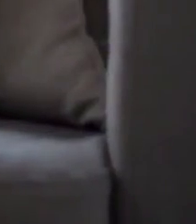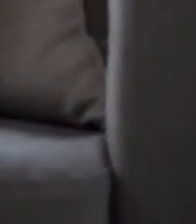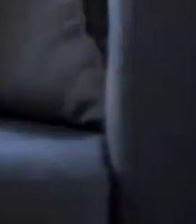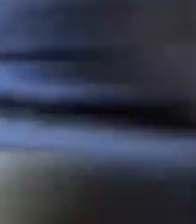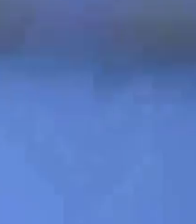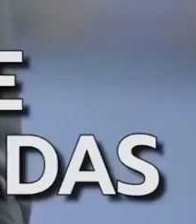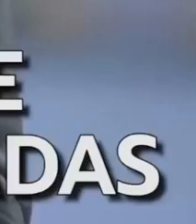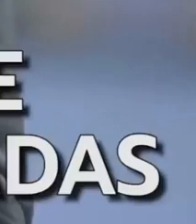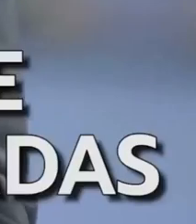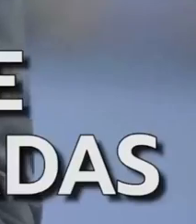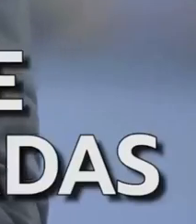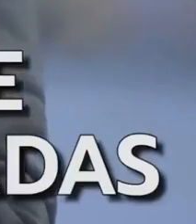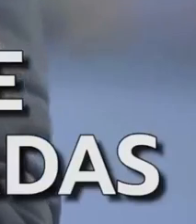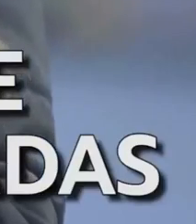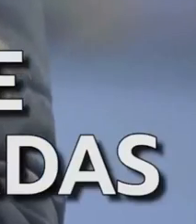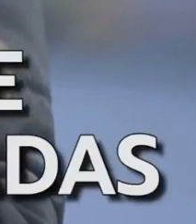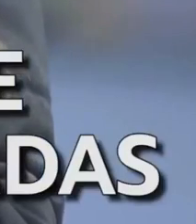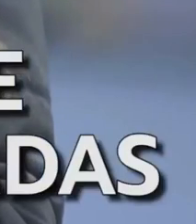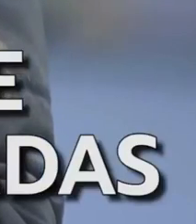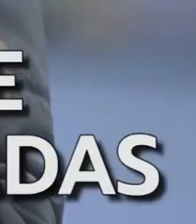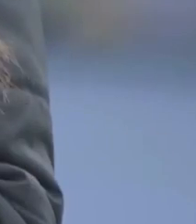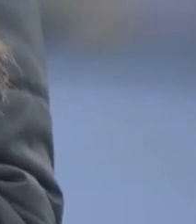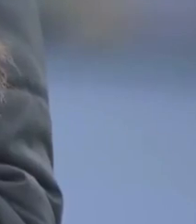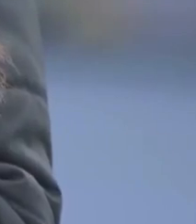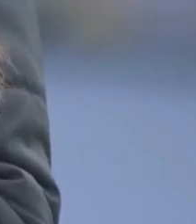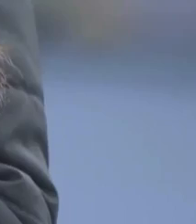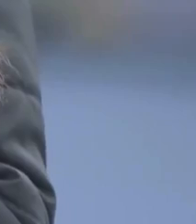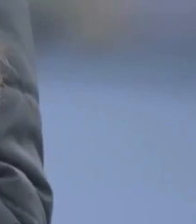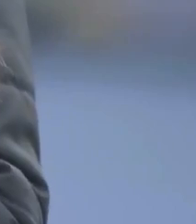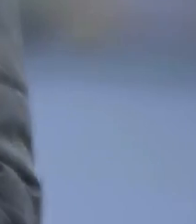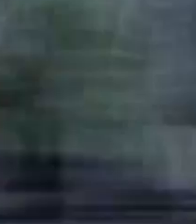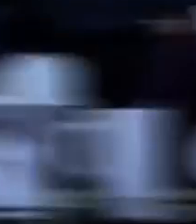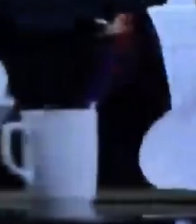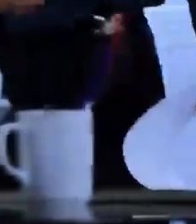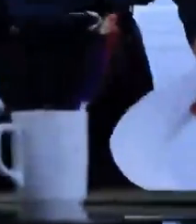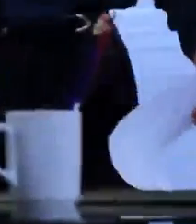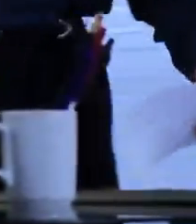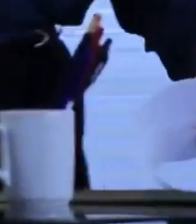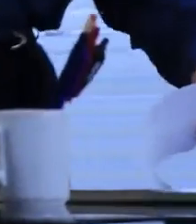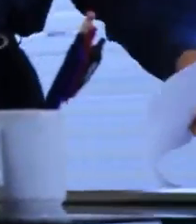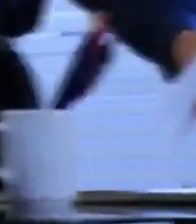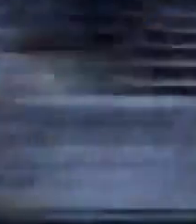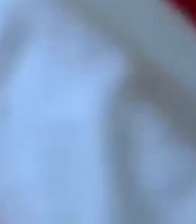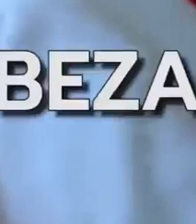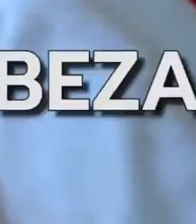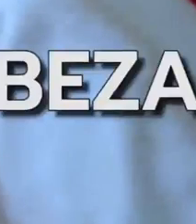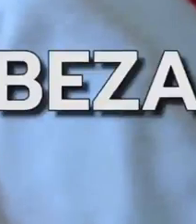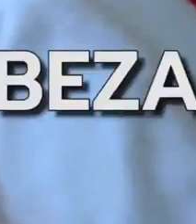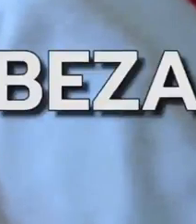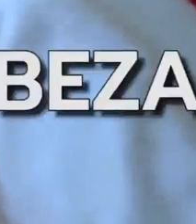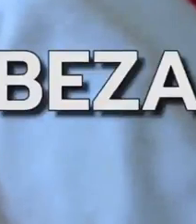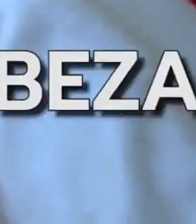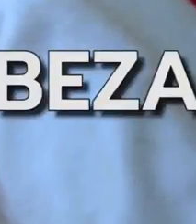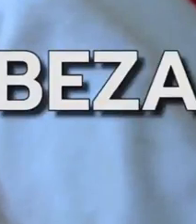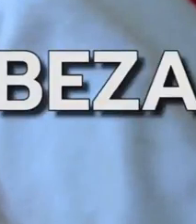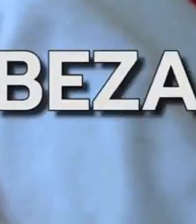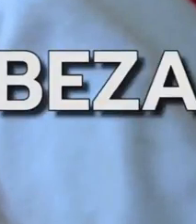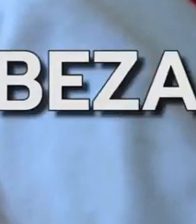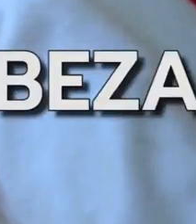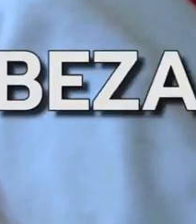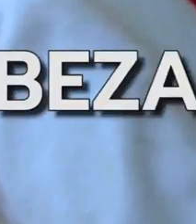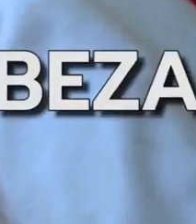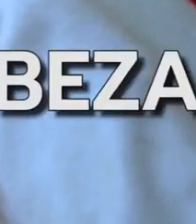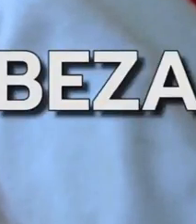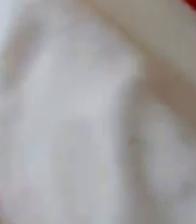siguiente. Siga las medidas de protección indicadas. Si tiene algún malestar, por mínimo que sea, como dolor de cabeza o rinorrea,